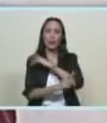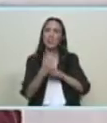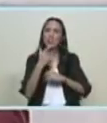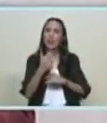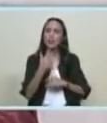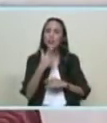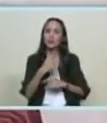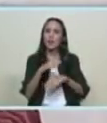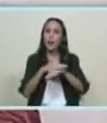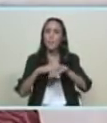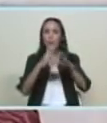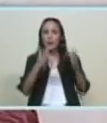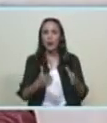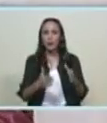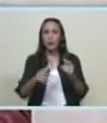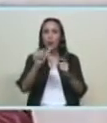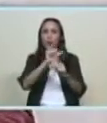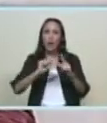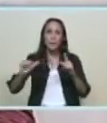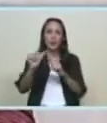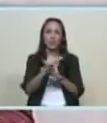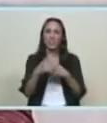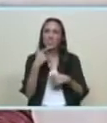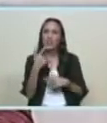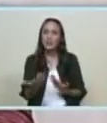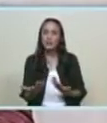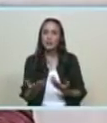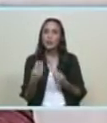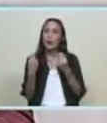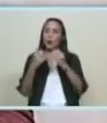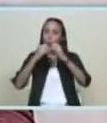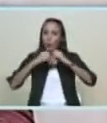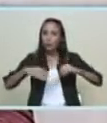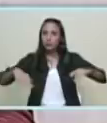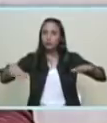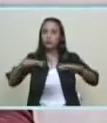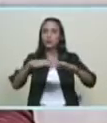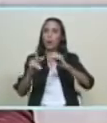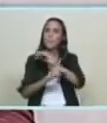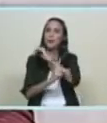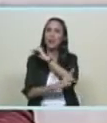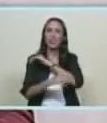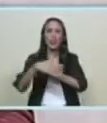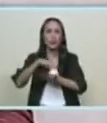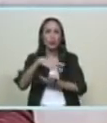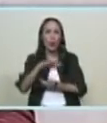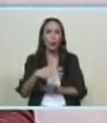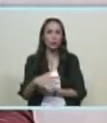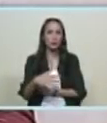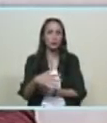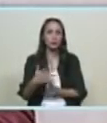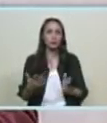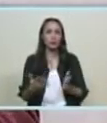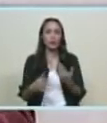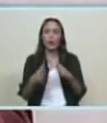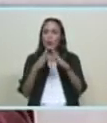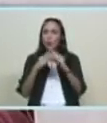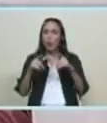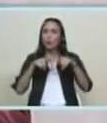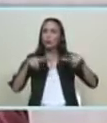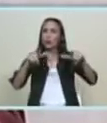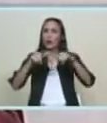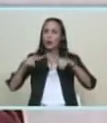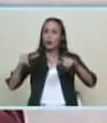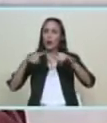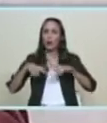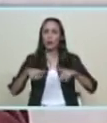ecosocialismo? ¿cómo está el despliegue en todos los parques del país y en todo el sistema de protección de